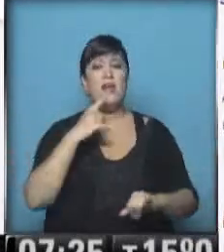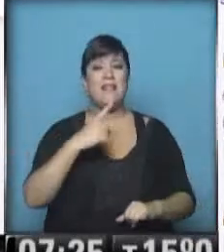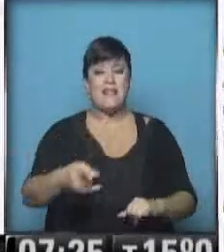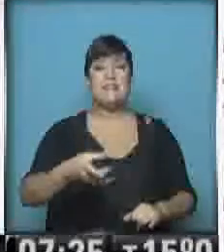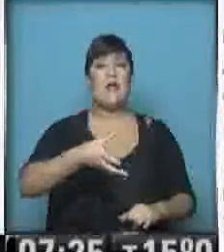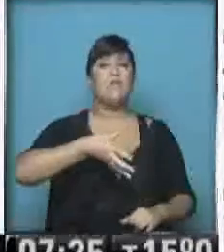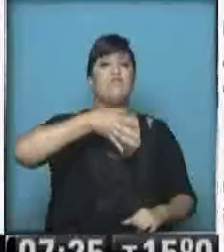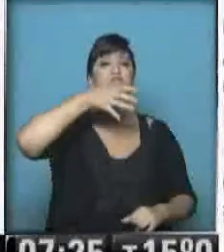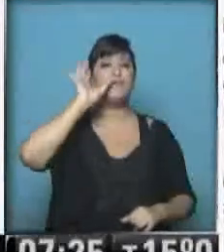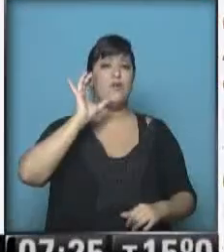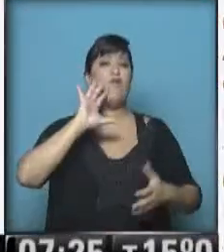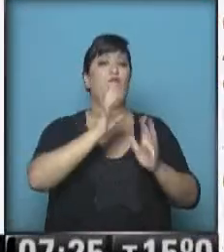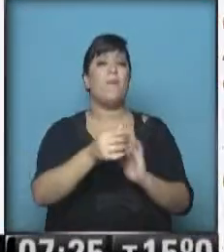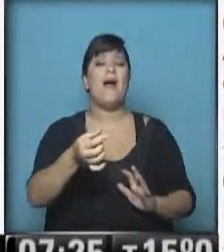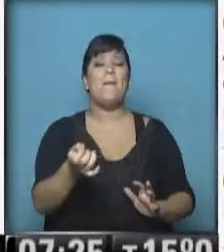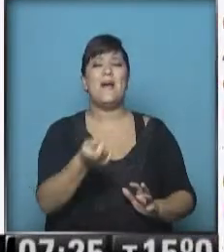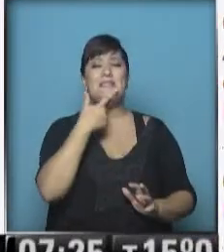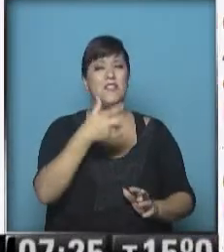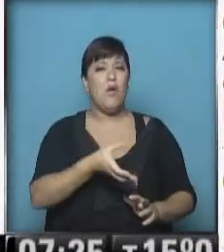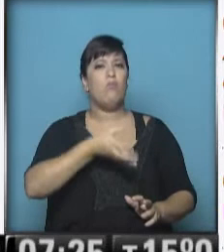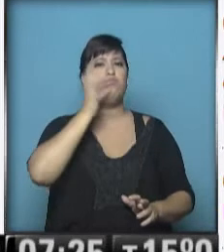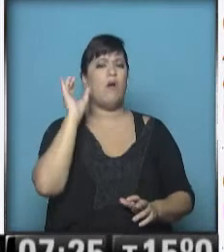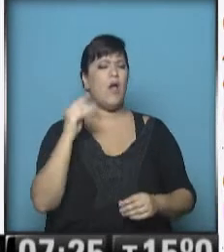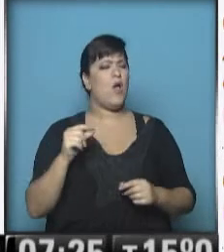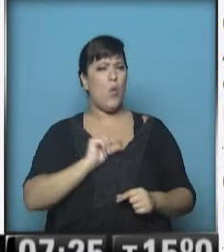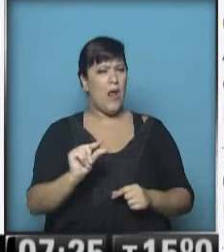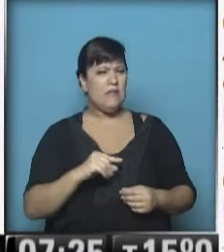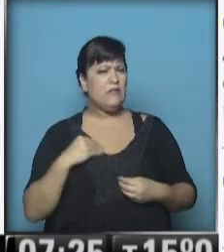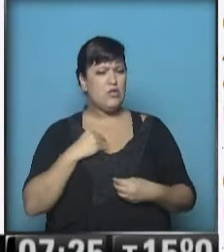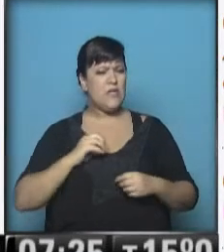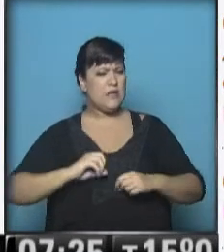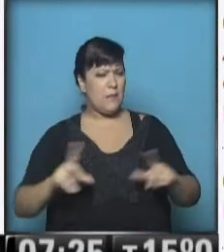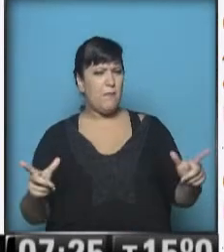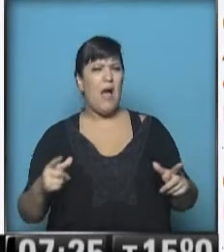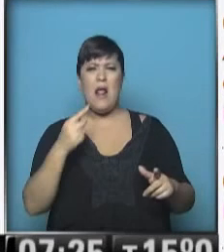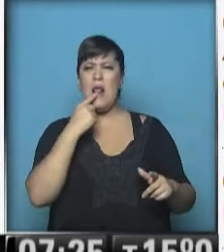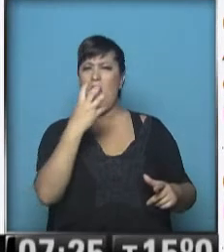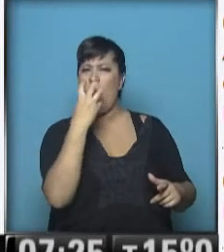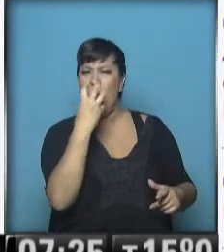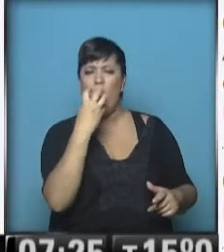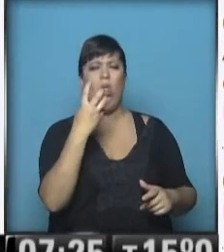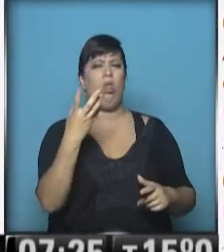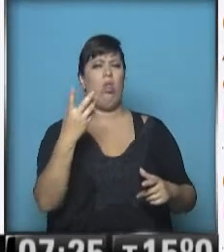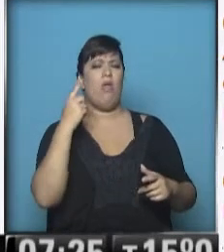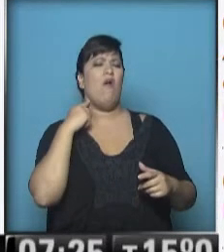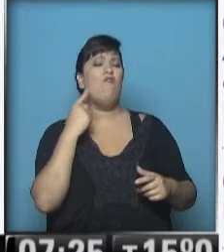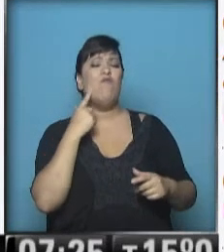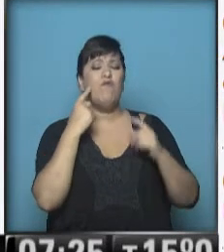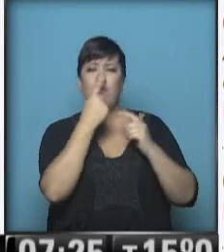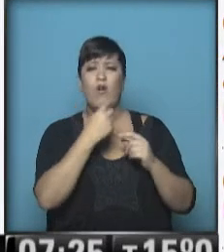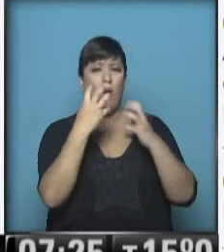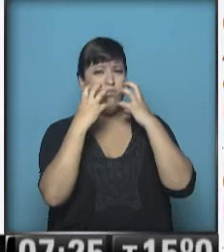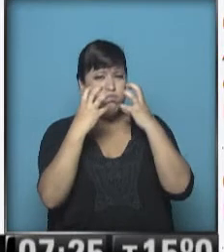líquido como para tragar una pastilla y al rato empezó a sentirse mal. Se le hincharon la lengua, la boca y hasta la garganta.